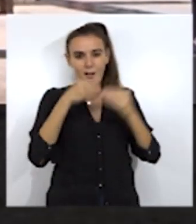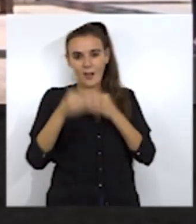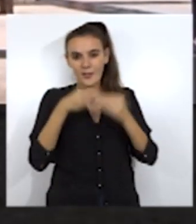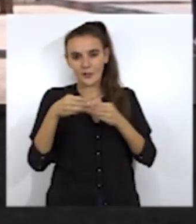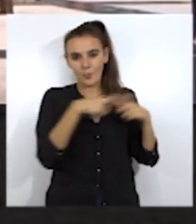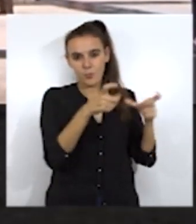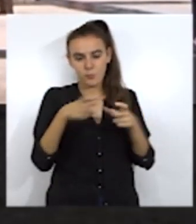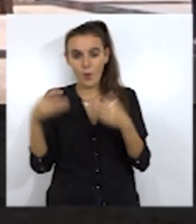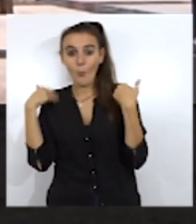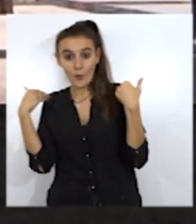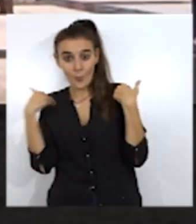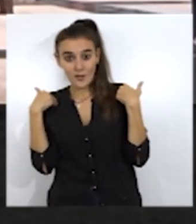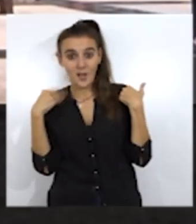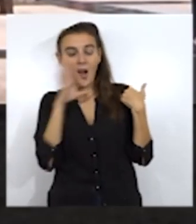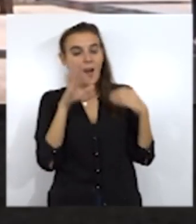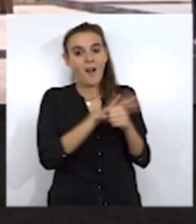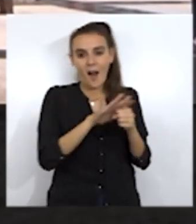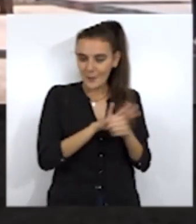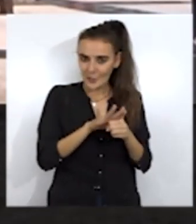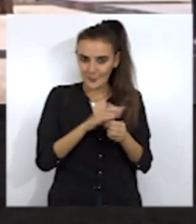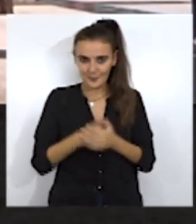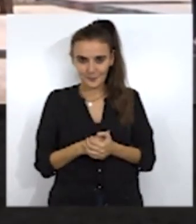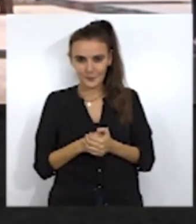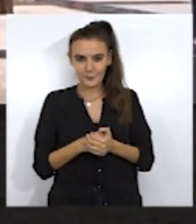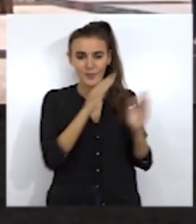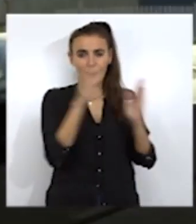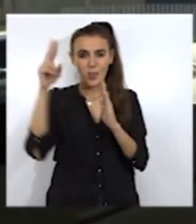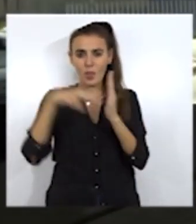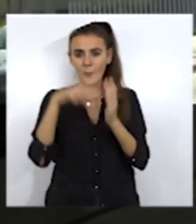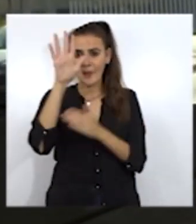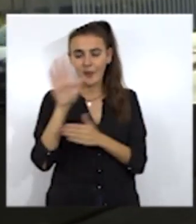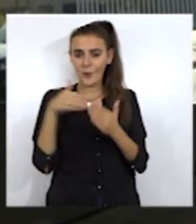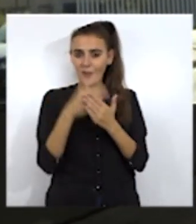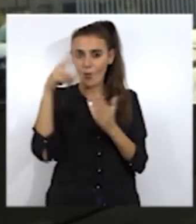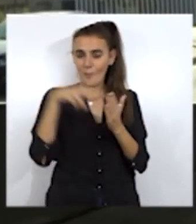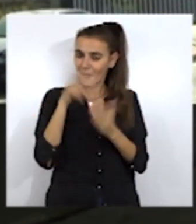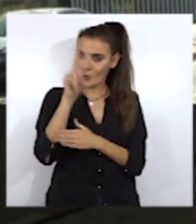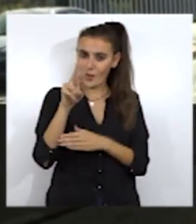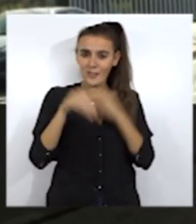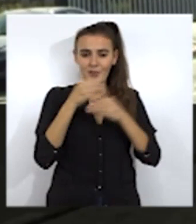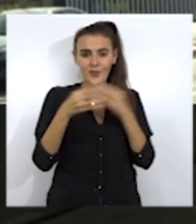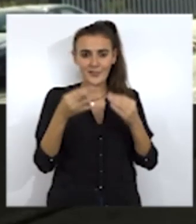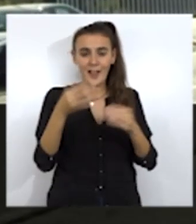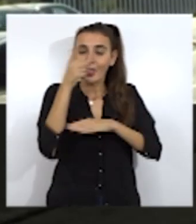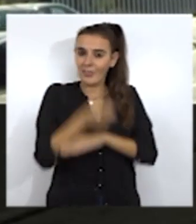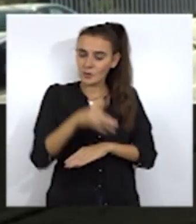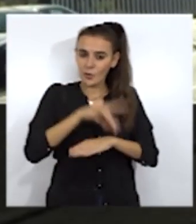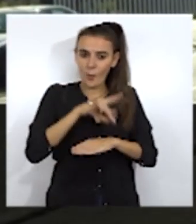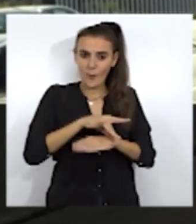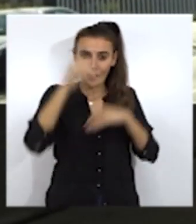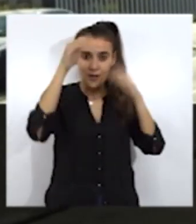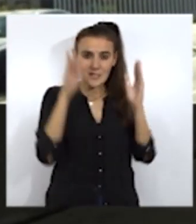desempeñando diversos puestos de responsabilidad en este ámbito, Durante el periodo 2005-2012 desempeñó el cargo de director